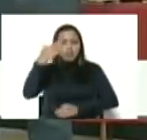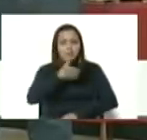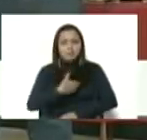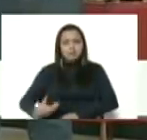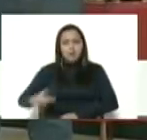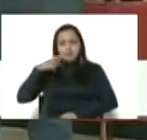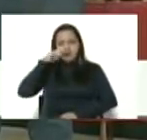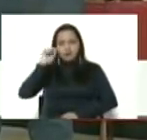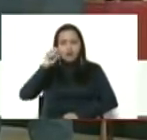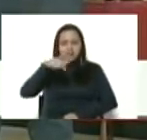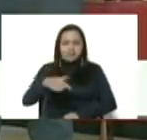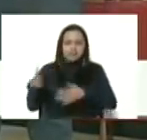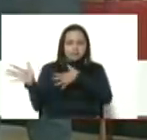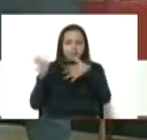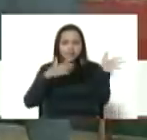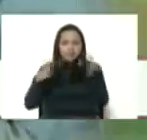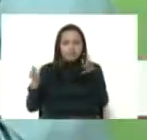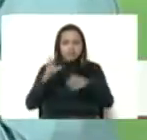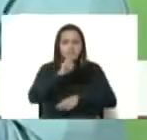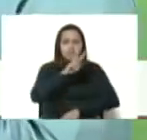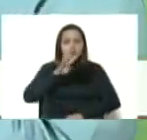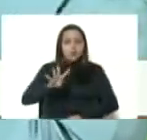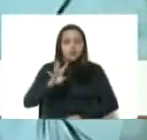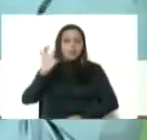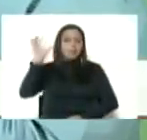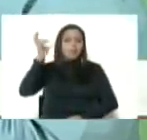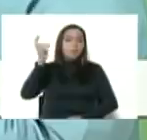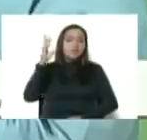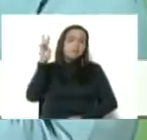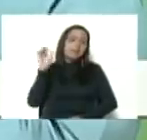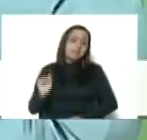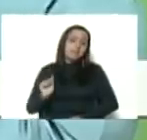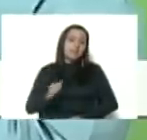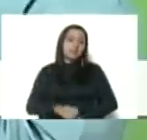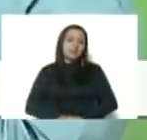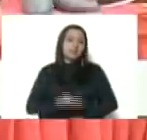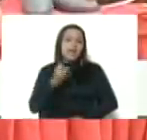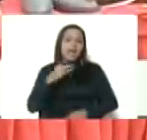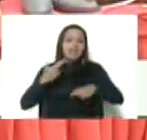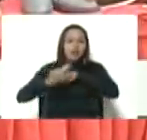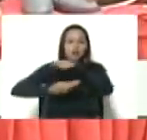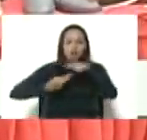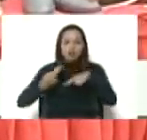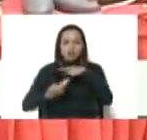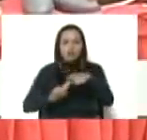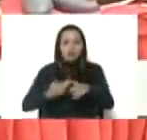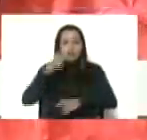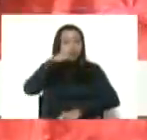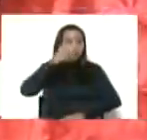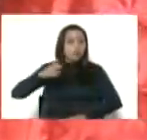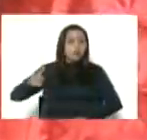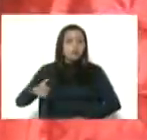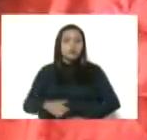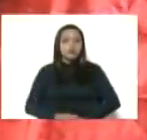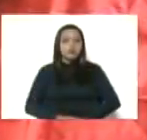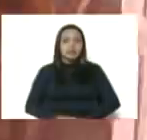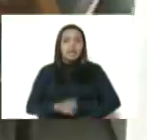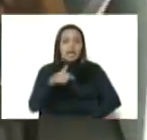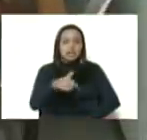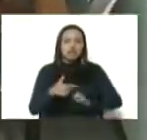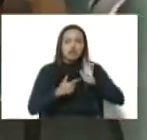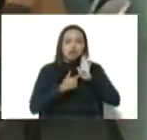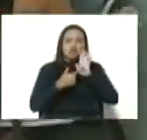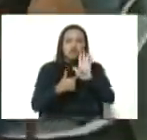24 de marzo, en la bombilla de Petare, haciendo realidad la revolución para nuestro pueblo. Aquí tenemos una